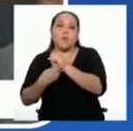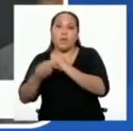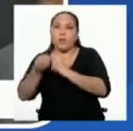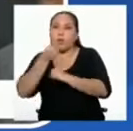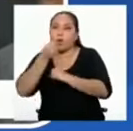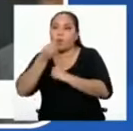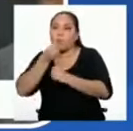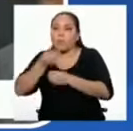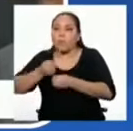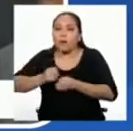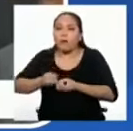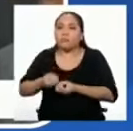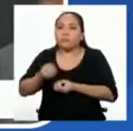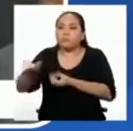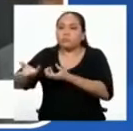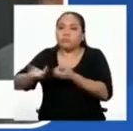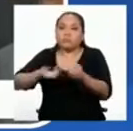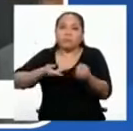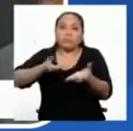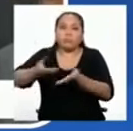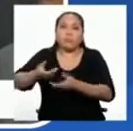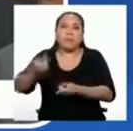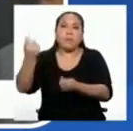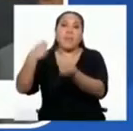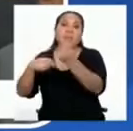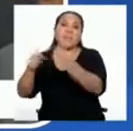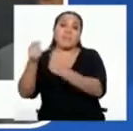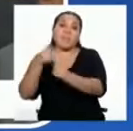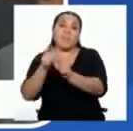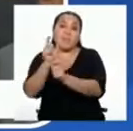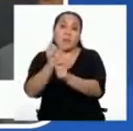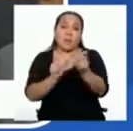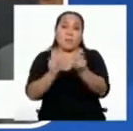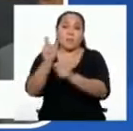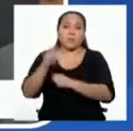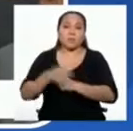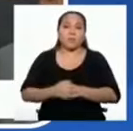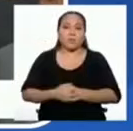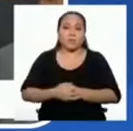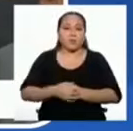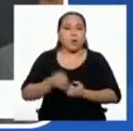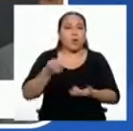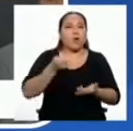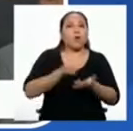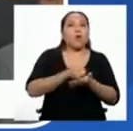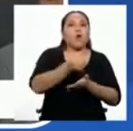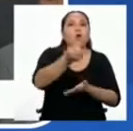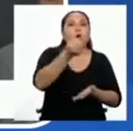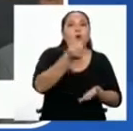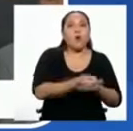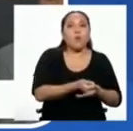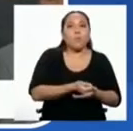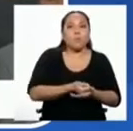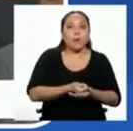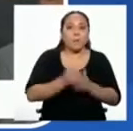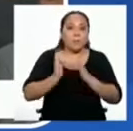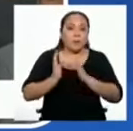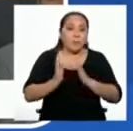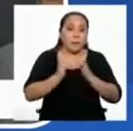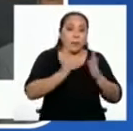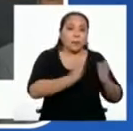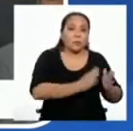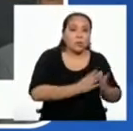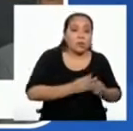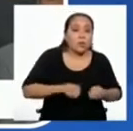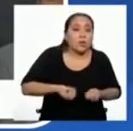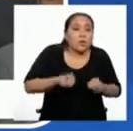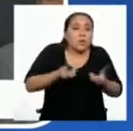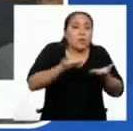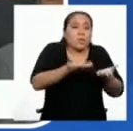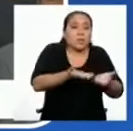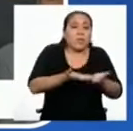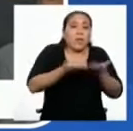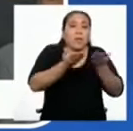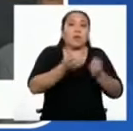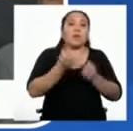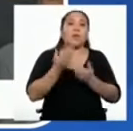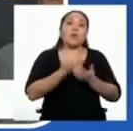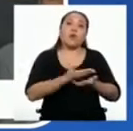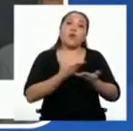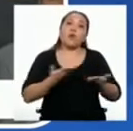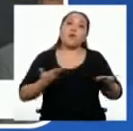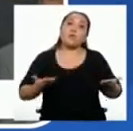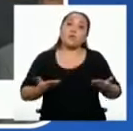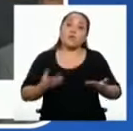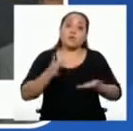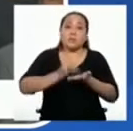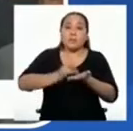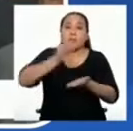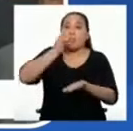y distribución para la venta al público. Adquisición, producción y abastecimiento de productos